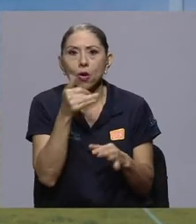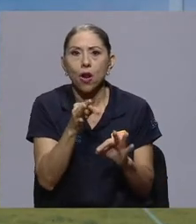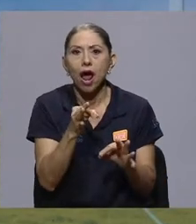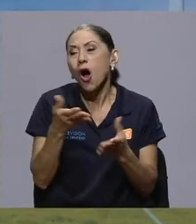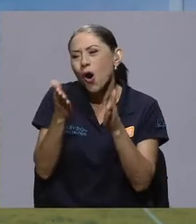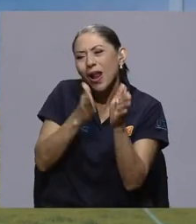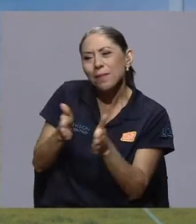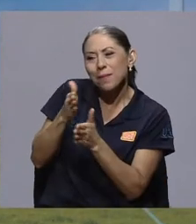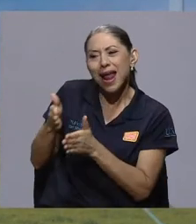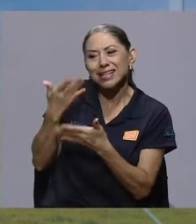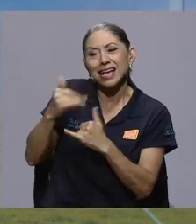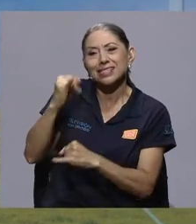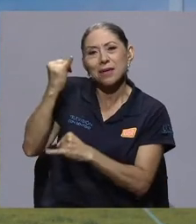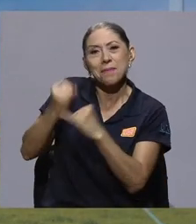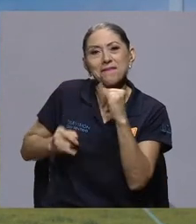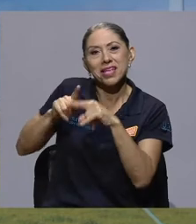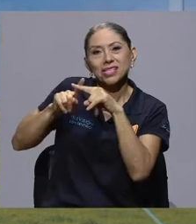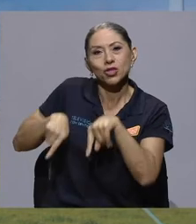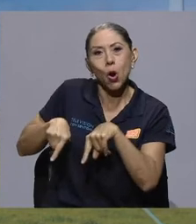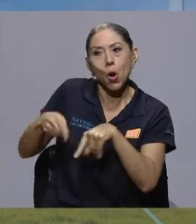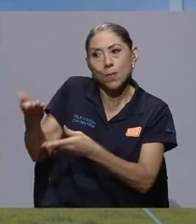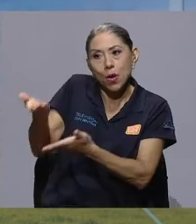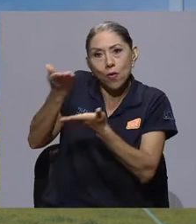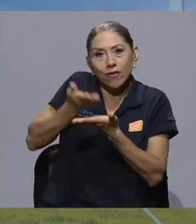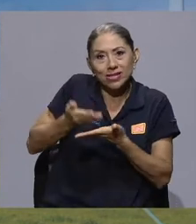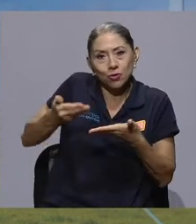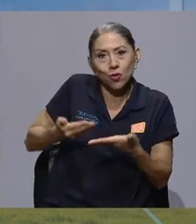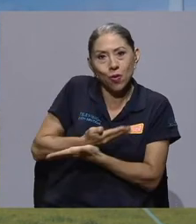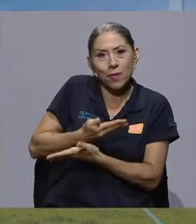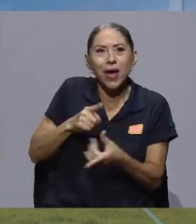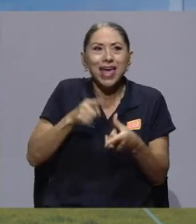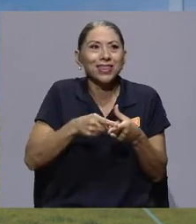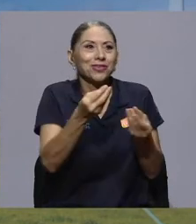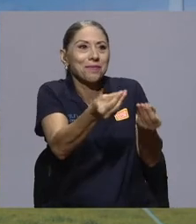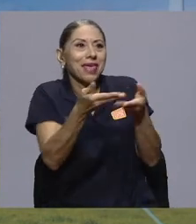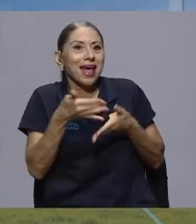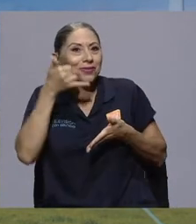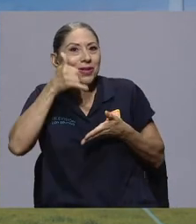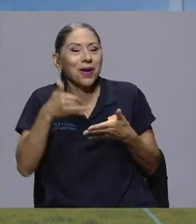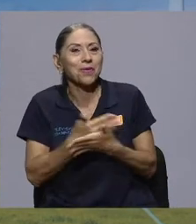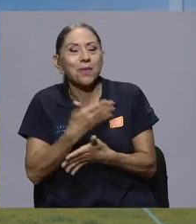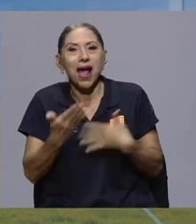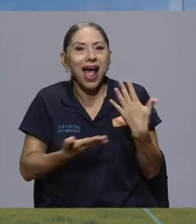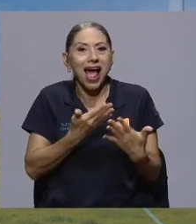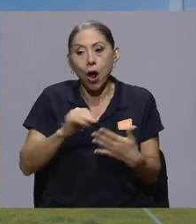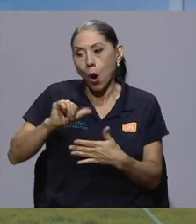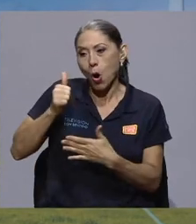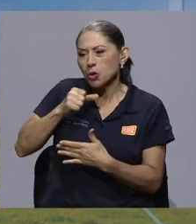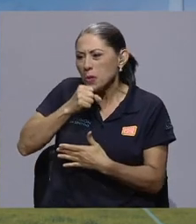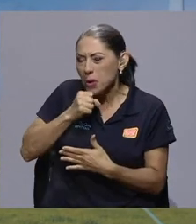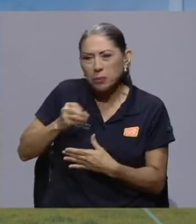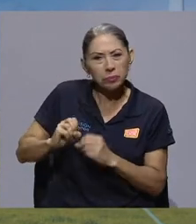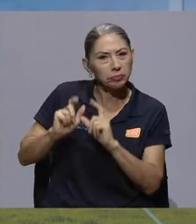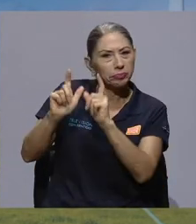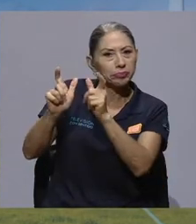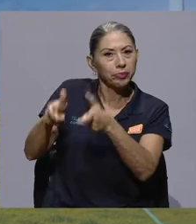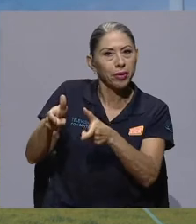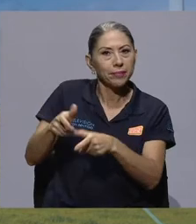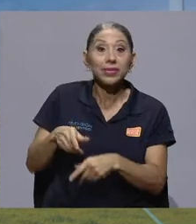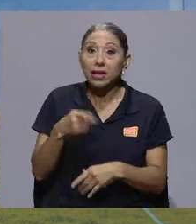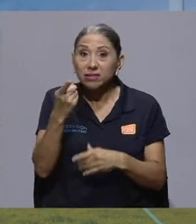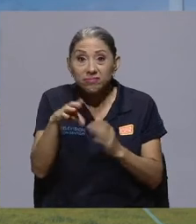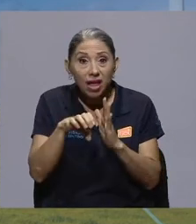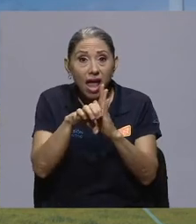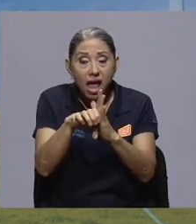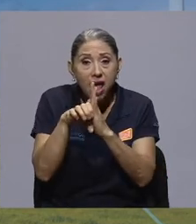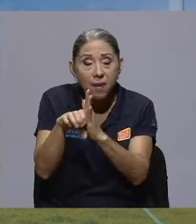y entonces me ofrecen uno nuevo y ¿por qué no lo voy a recibir y el otro termina en la basura? Entonces, cuando vemos, esos son solo algunos ejemplos, pero cuando